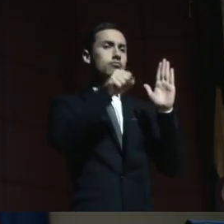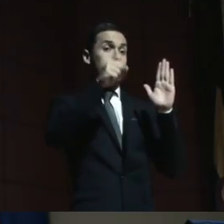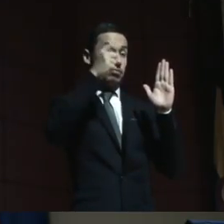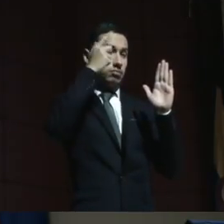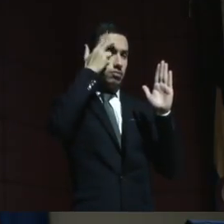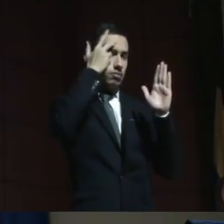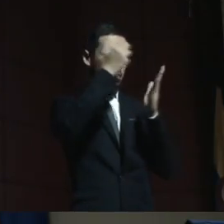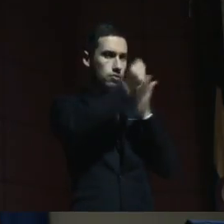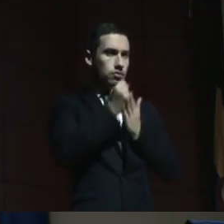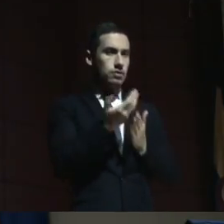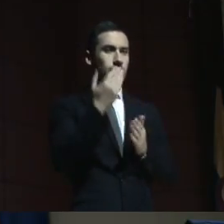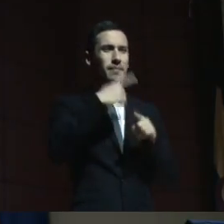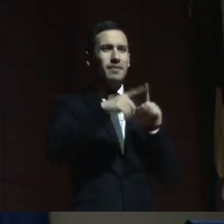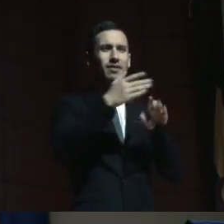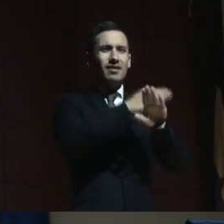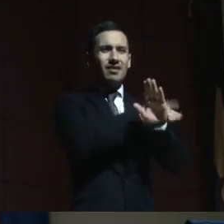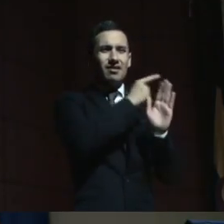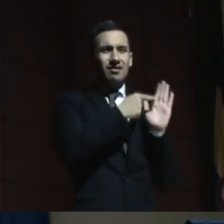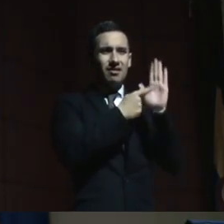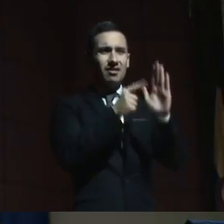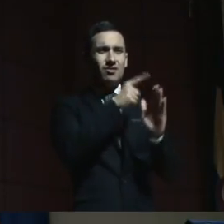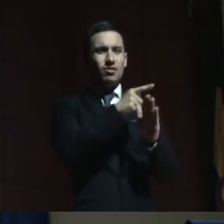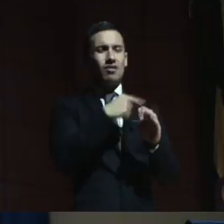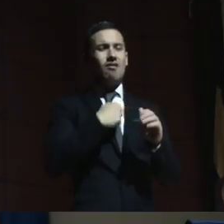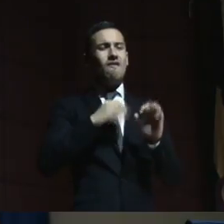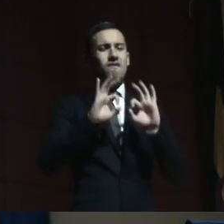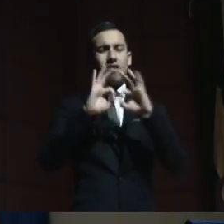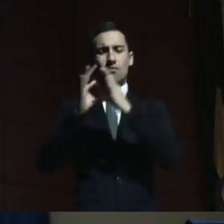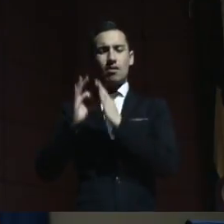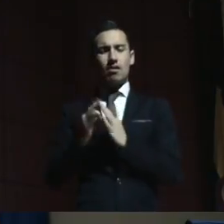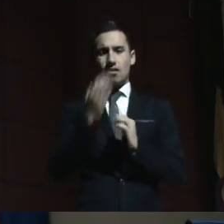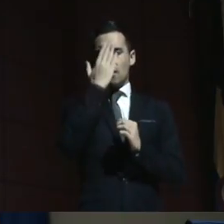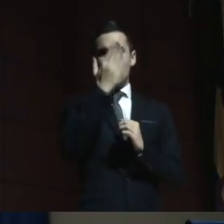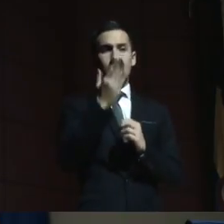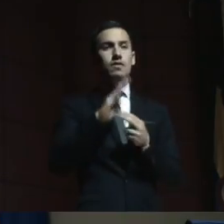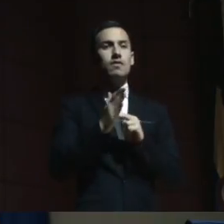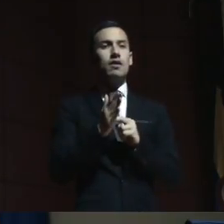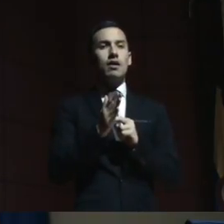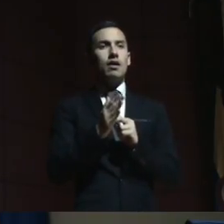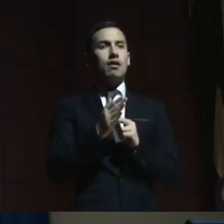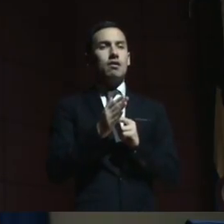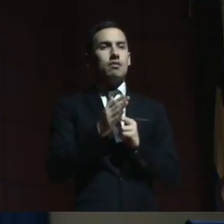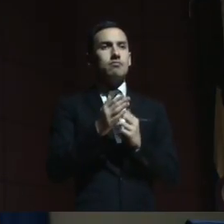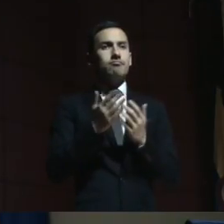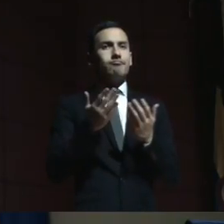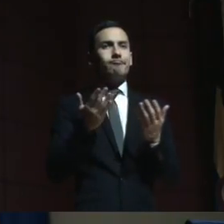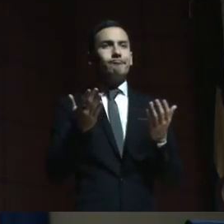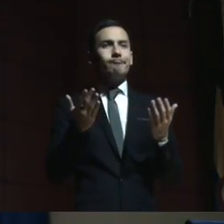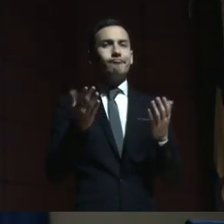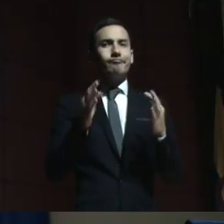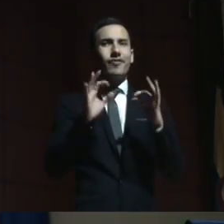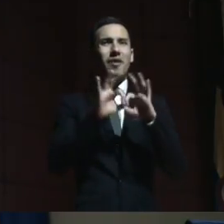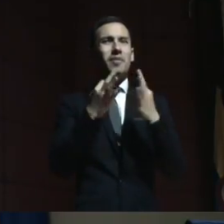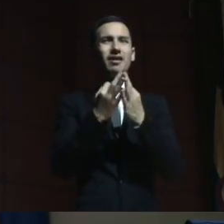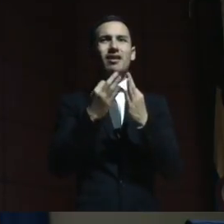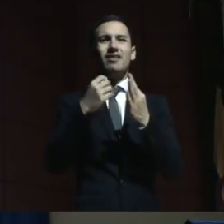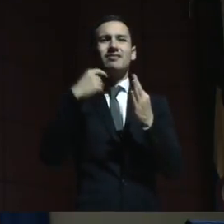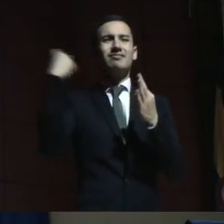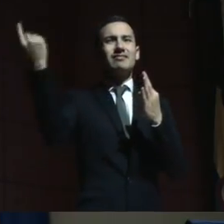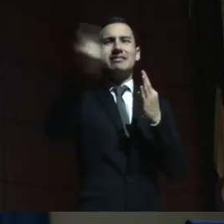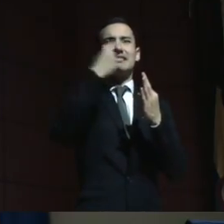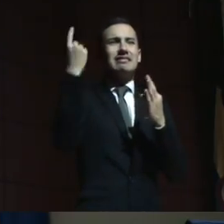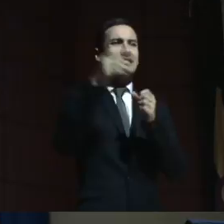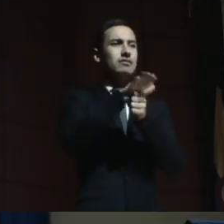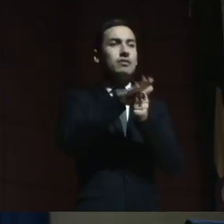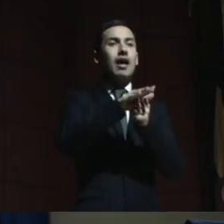esto que les estoy mostrando que enfrentan las familias, tiene que ver con un desconocimiento de muchos actores,